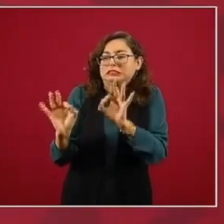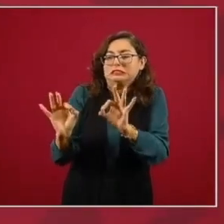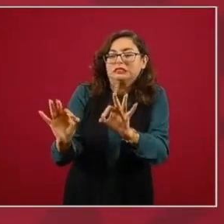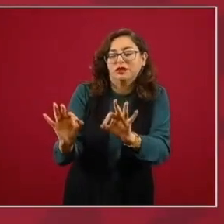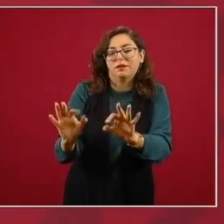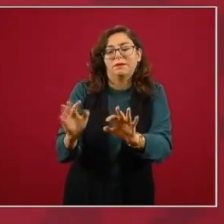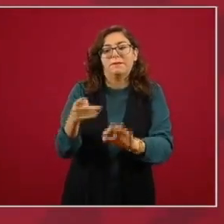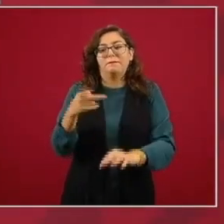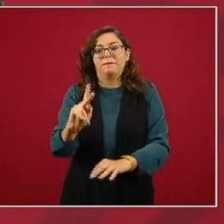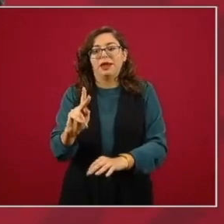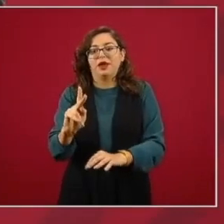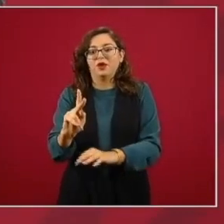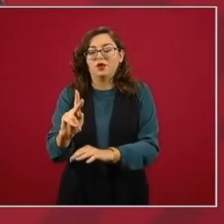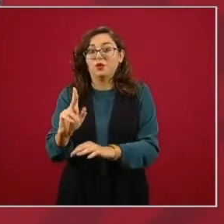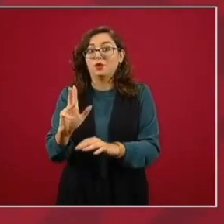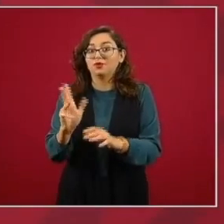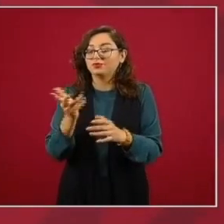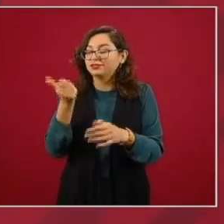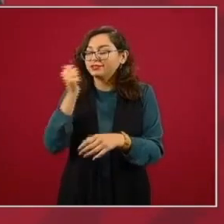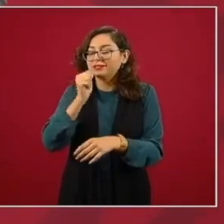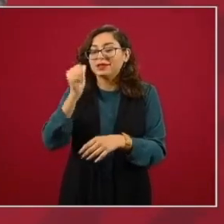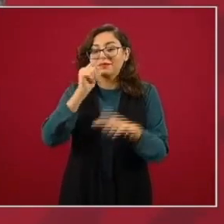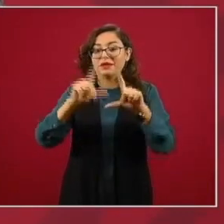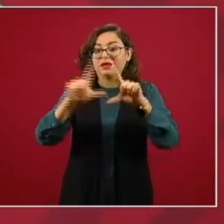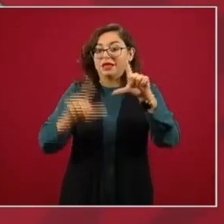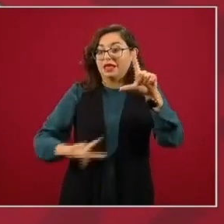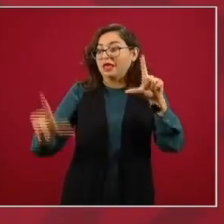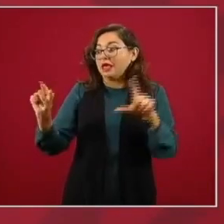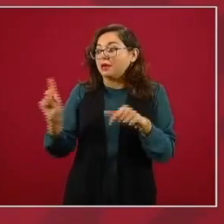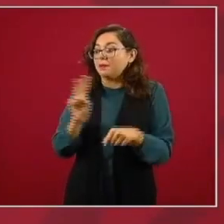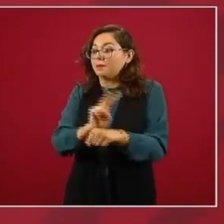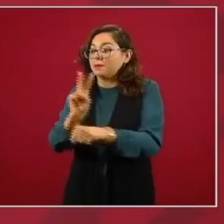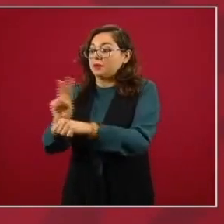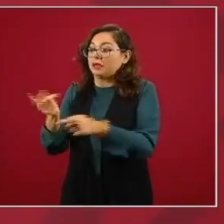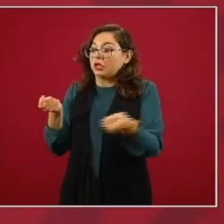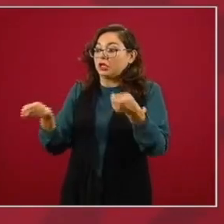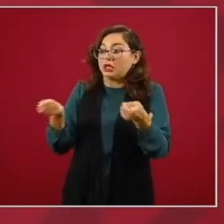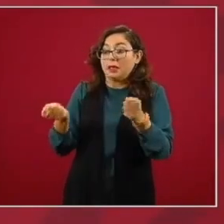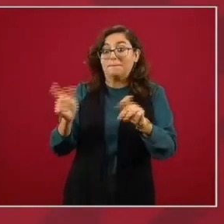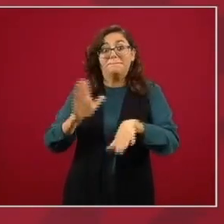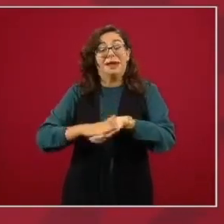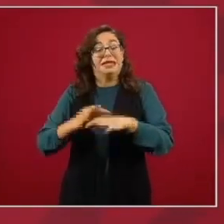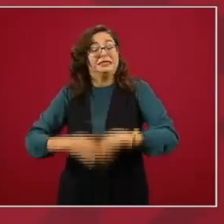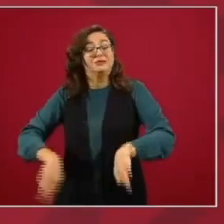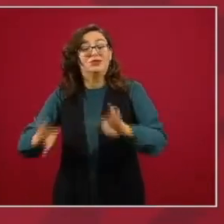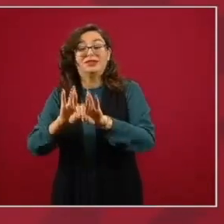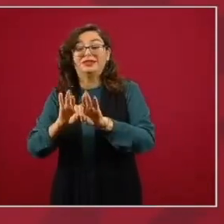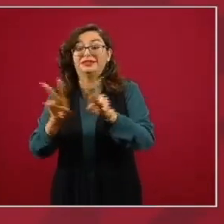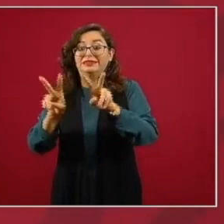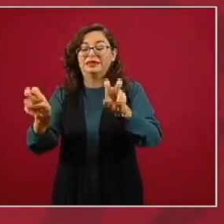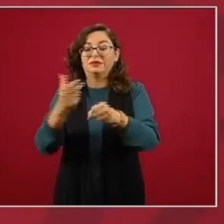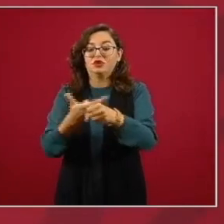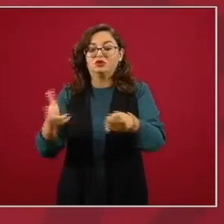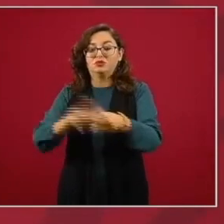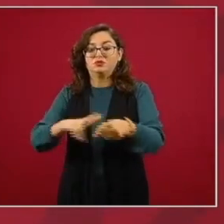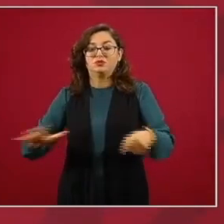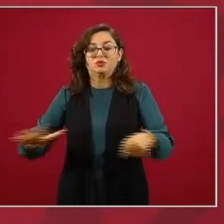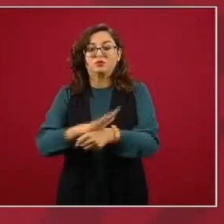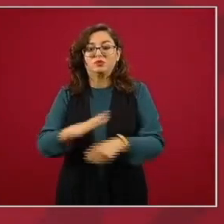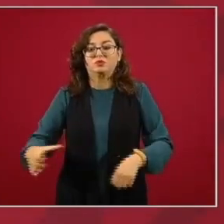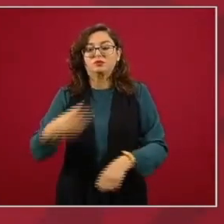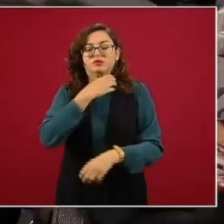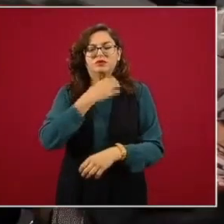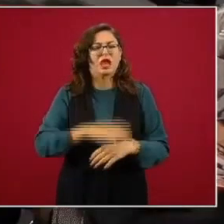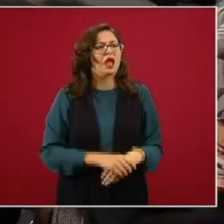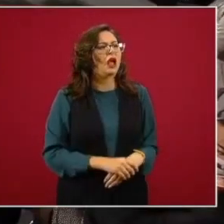la posibilidad de un rebrote, sobre todo, una saturación de hospitales y eso yo estoy día y noche. No, claro, rebrotes no, o